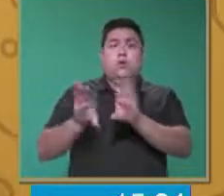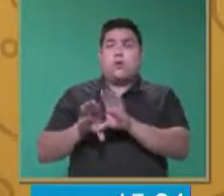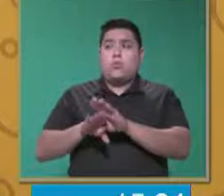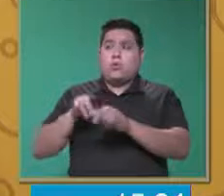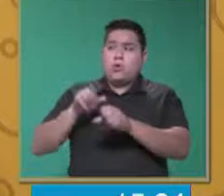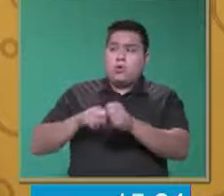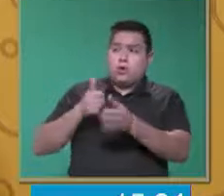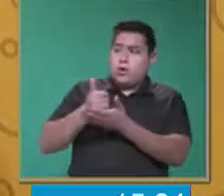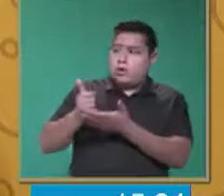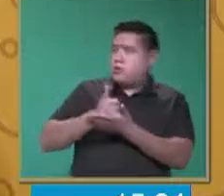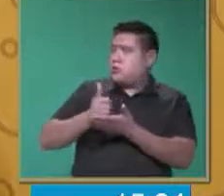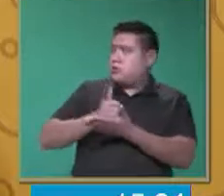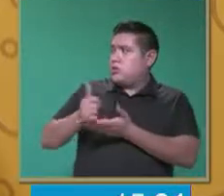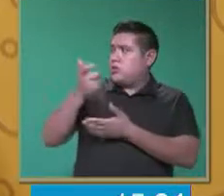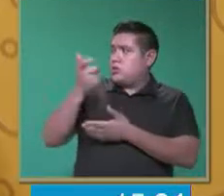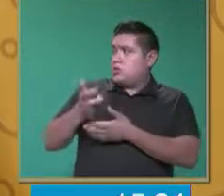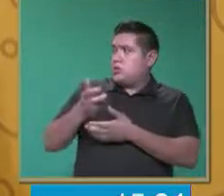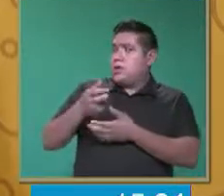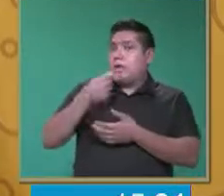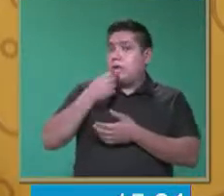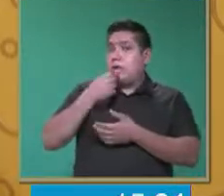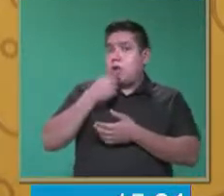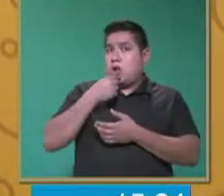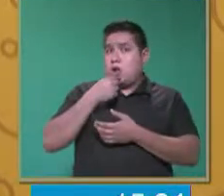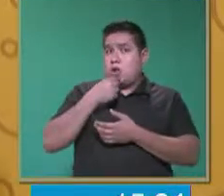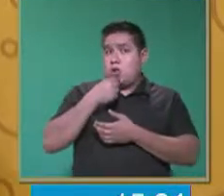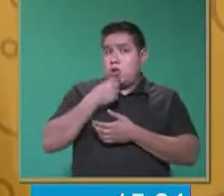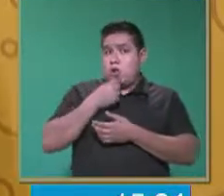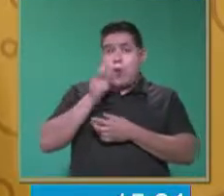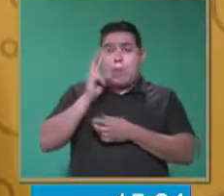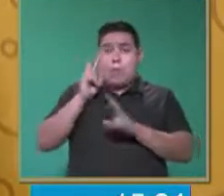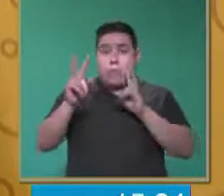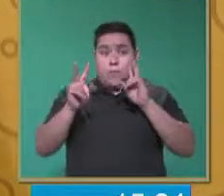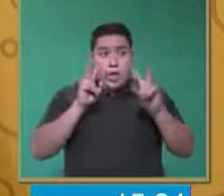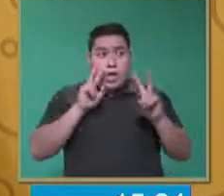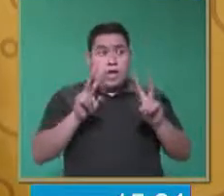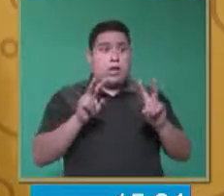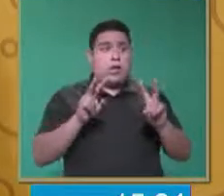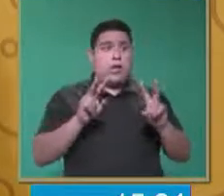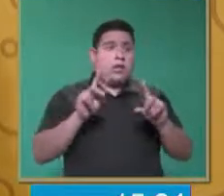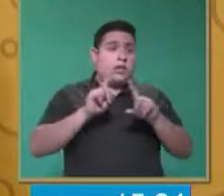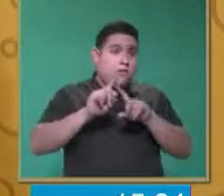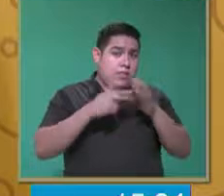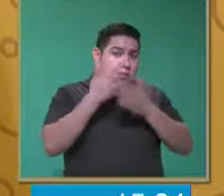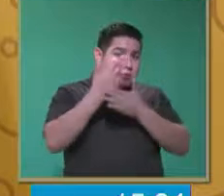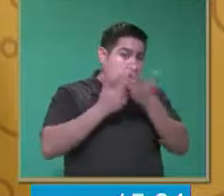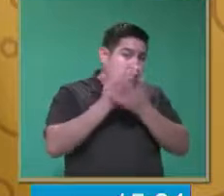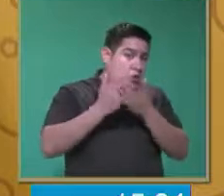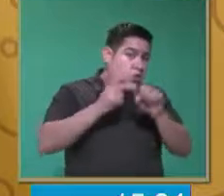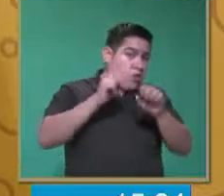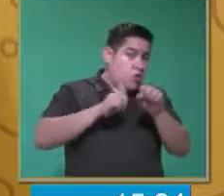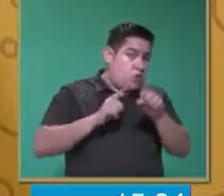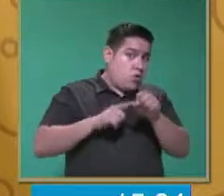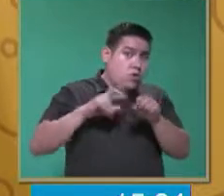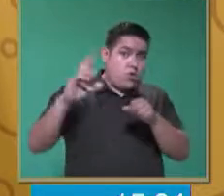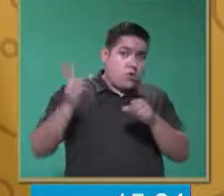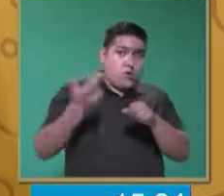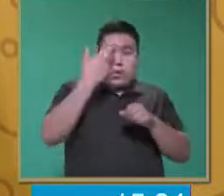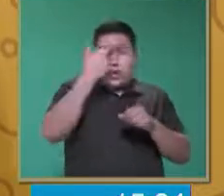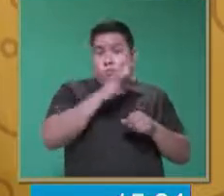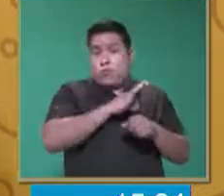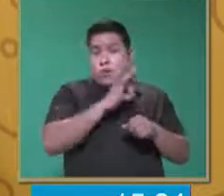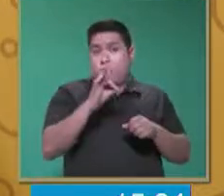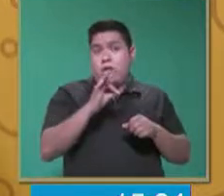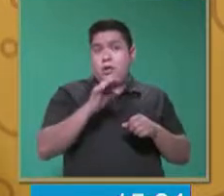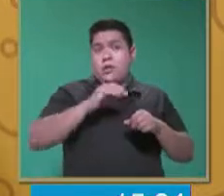De esta manera, el niño va a tener un contacto visual ante las imágenes de los colores, lo va a recordar y vamos